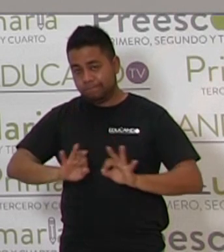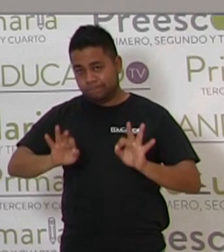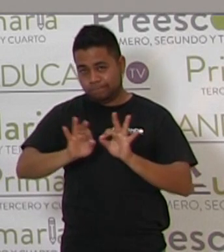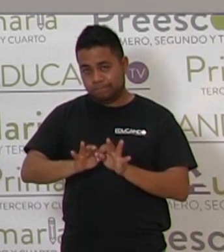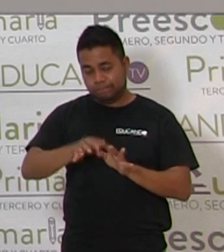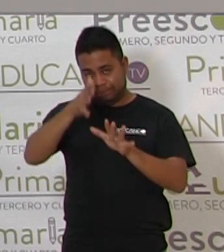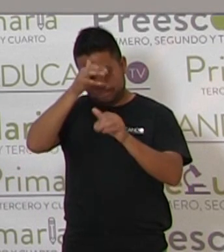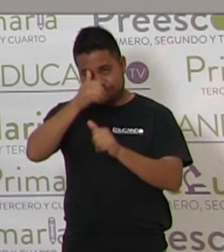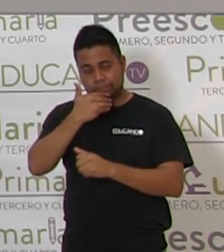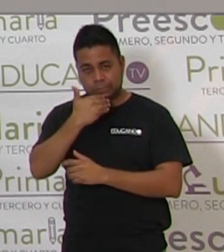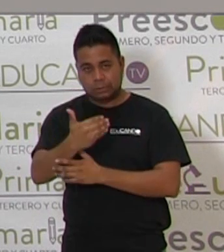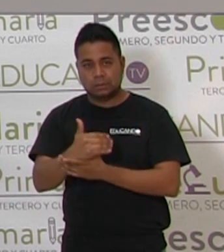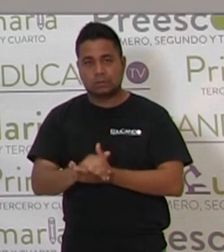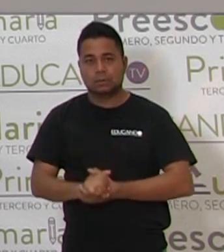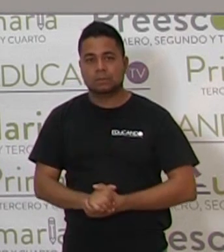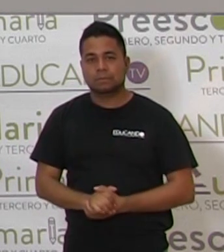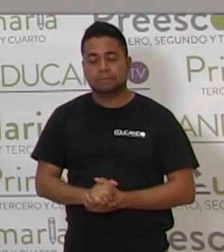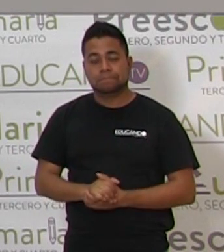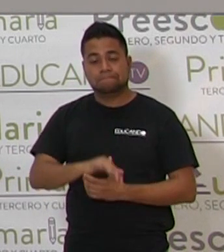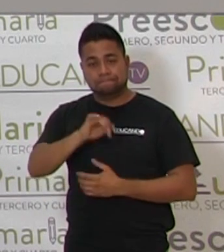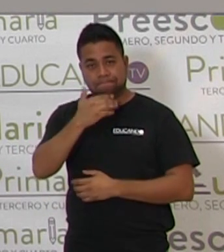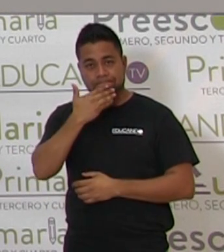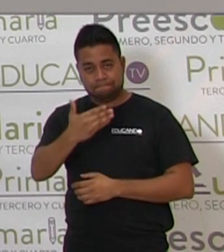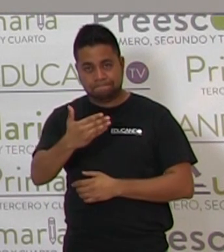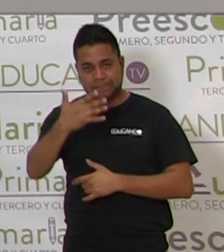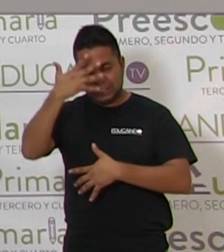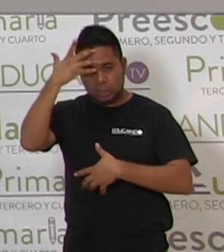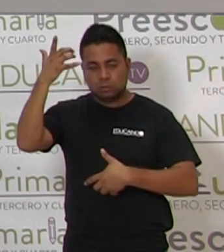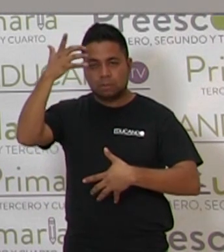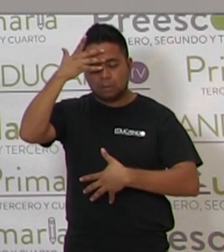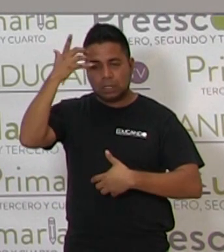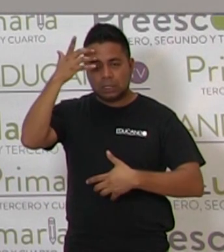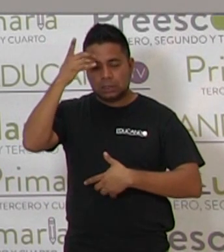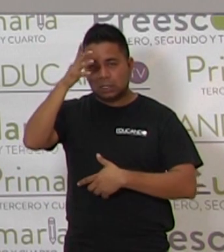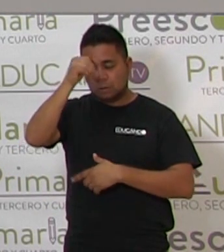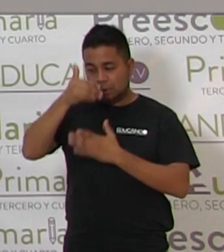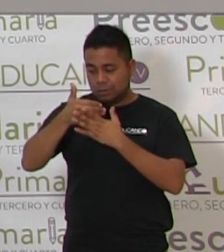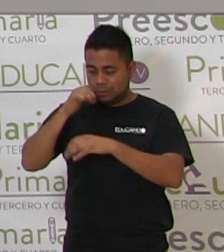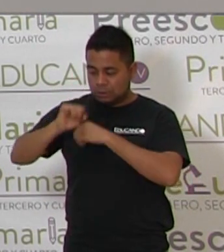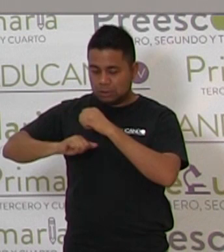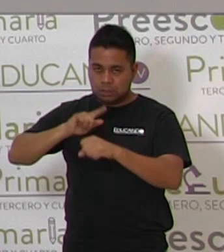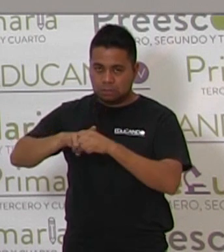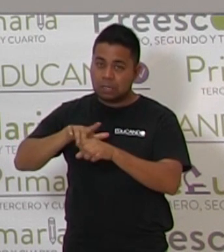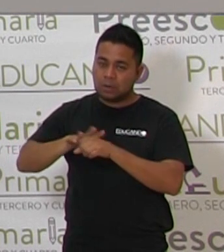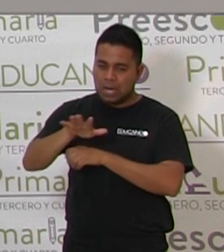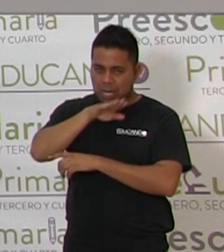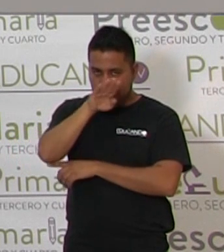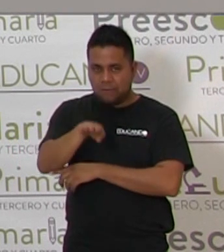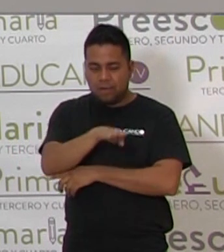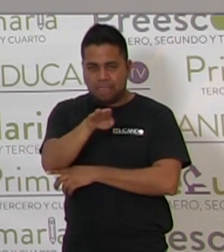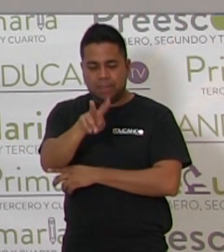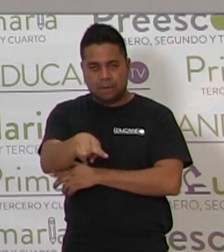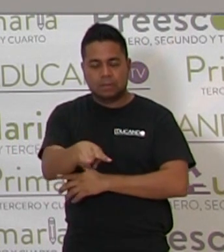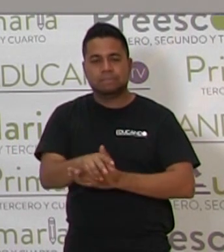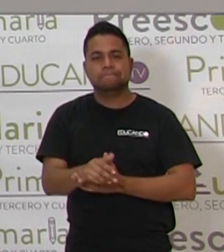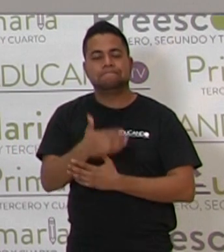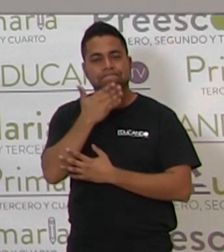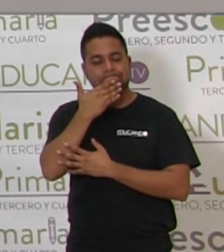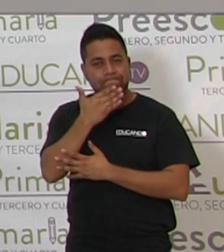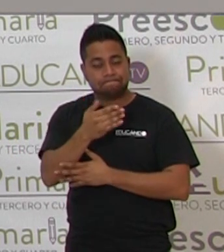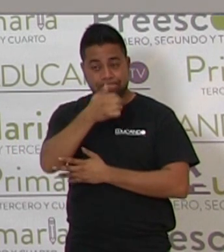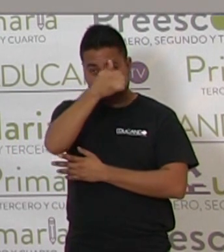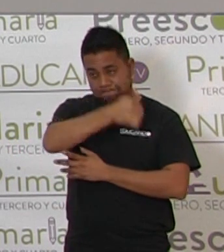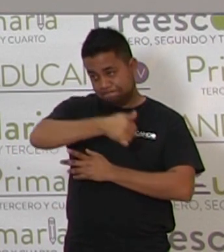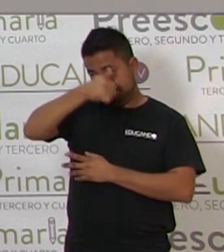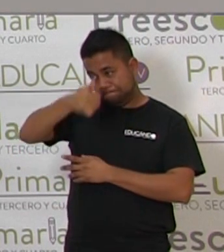Sí, chimpancé, chimpancé. Y la anterior fue elefante, ¿verdad? Así es que cada una de las